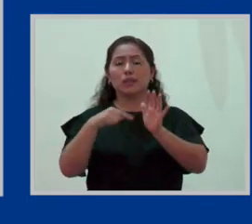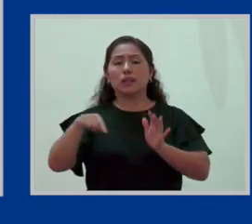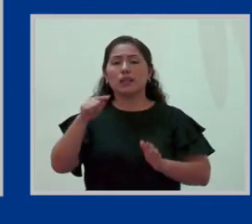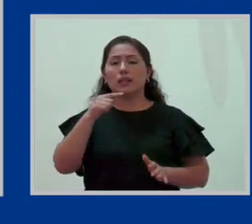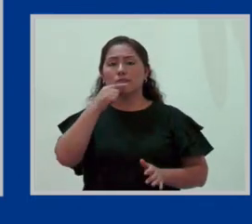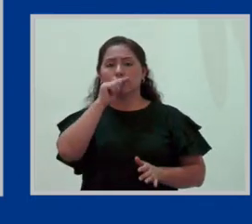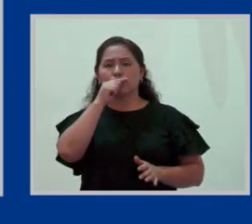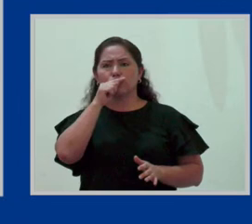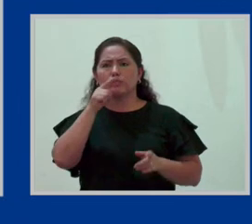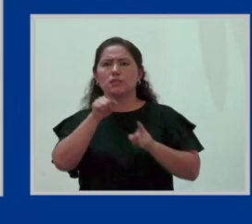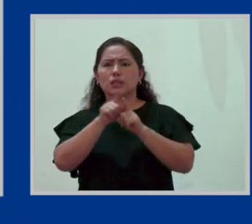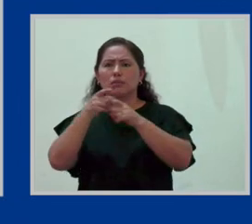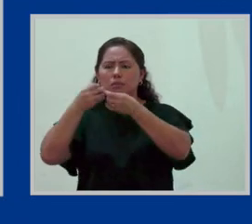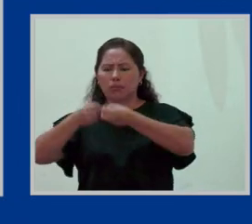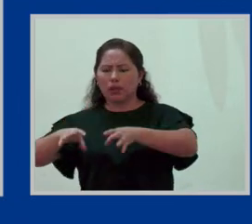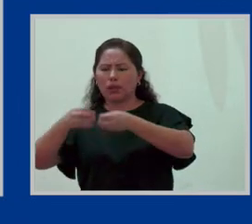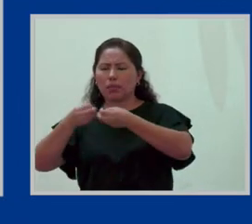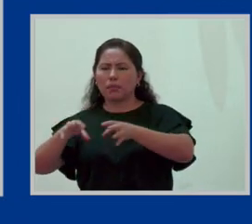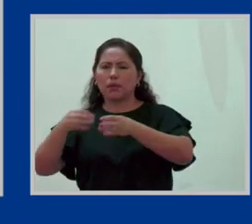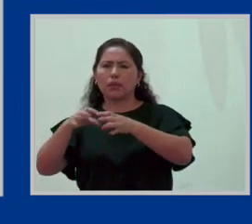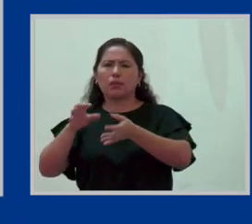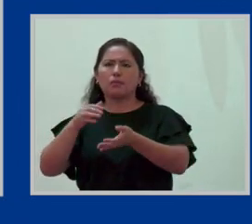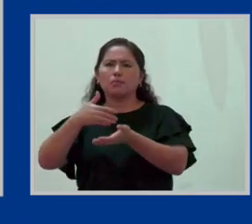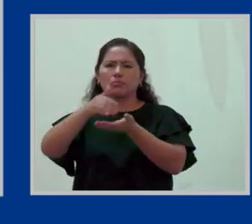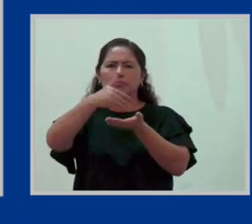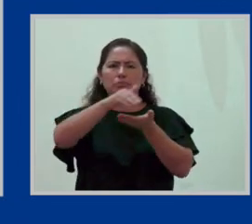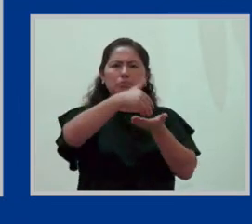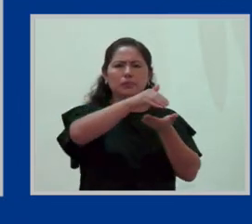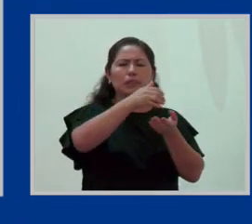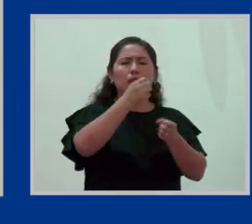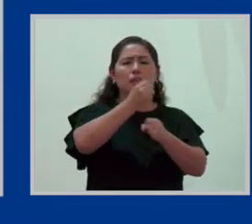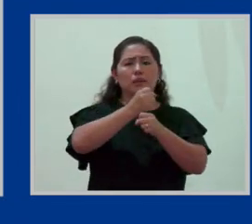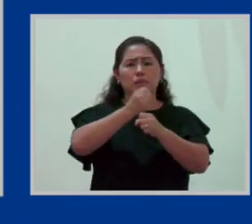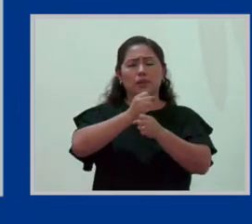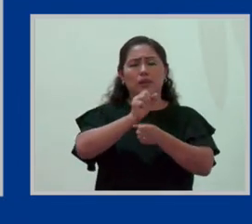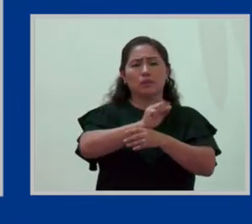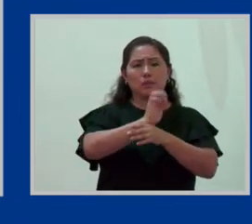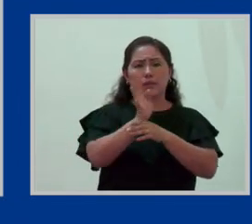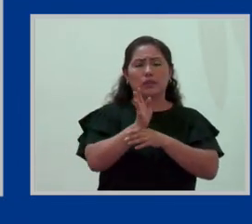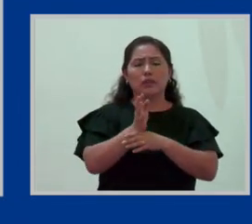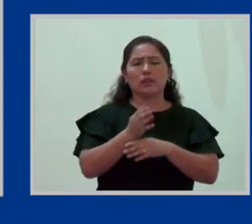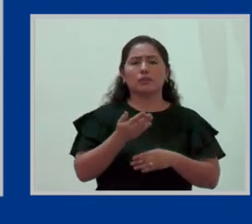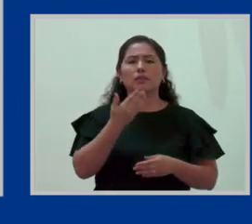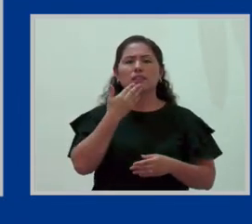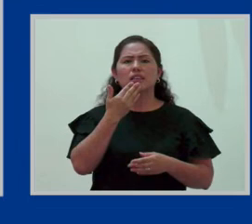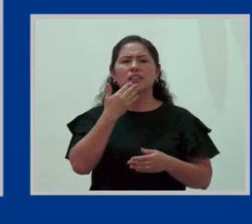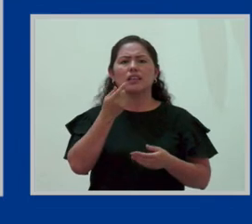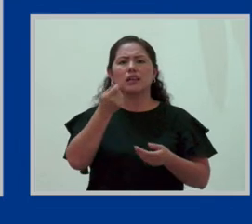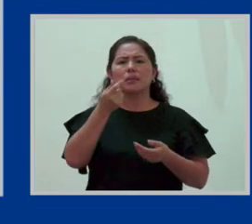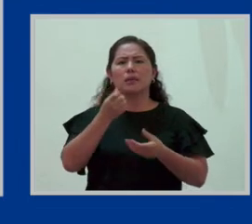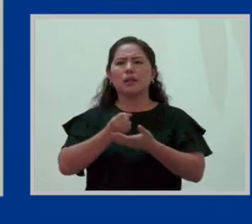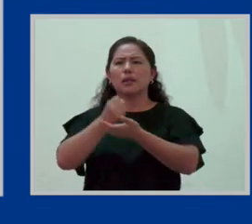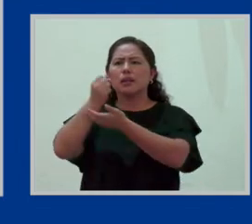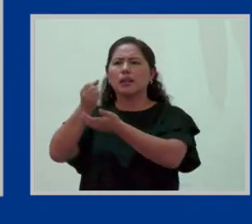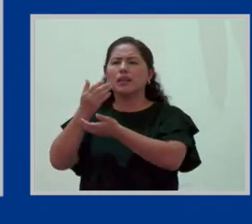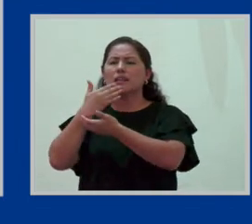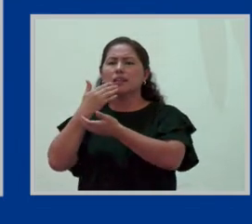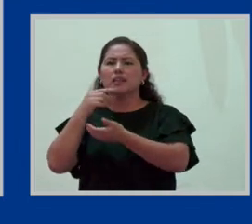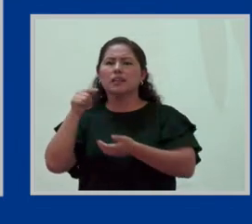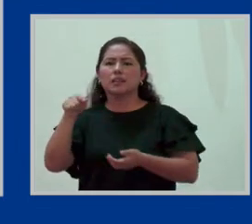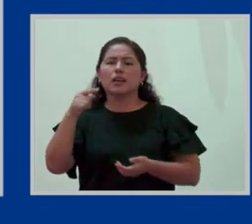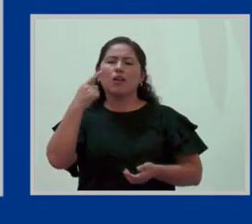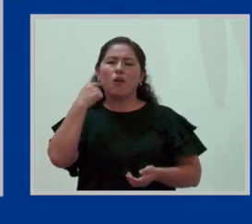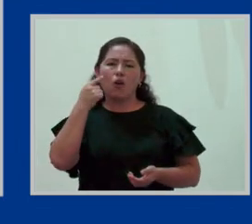perdieron más trabajos durante la pandemia. Entonces, ¿quiénes se quedaron en el mercado? Seguramente los salarios estaban más cerca a sus pares